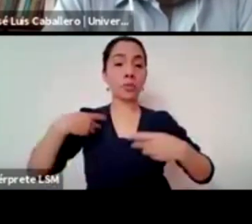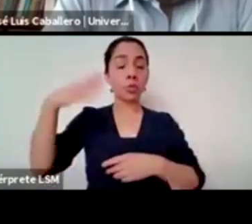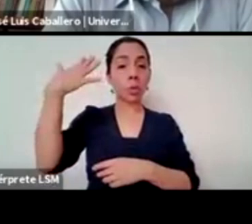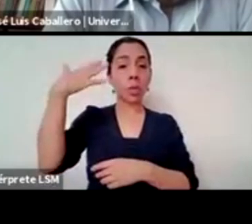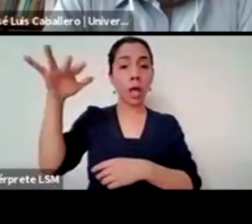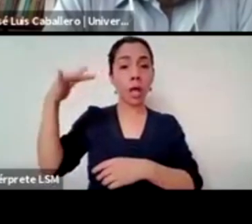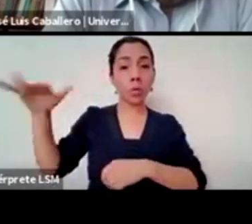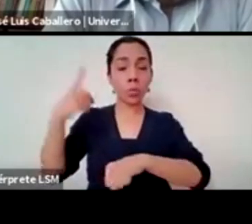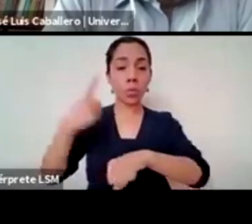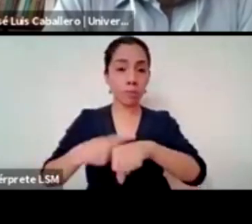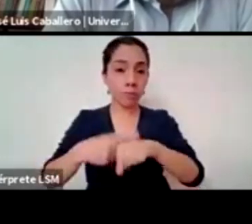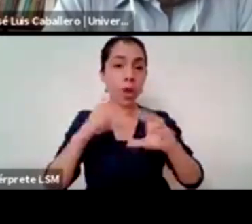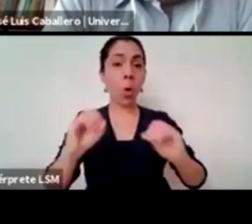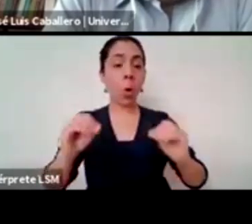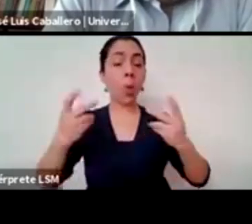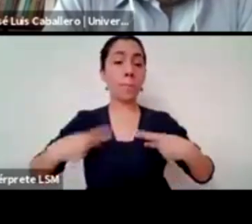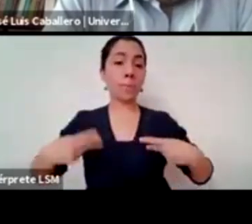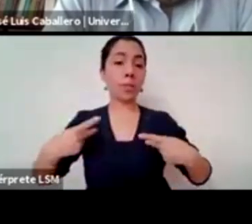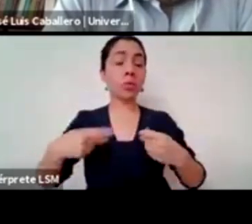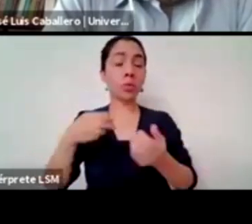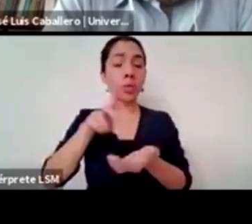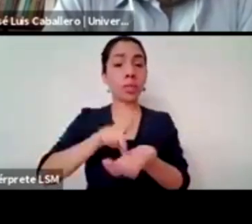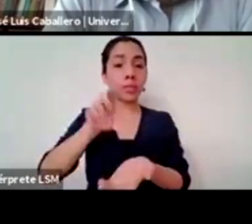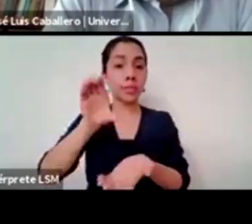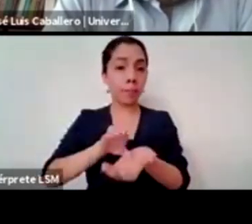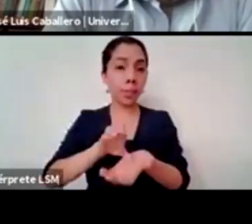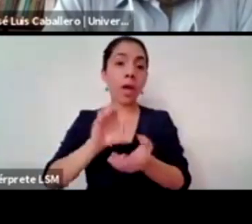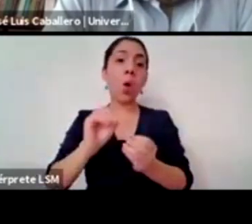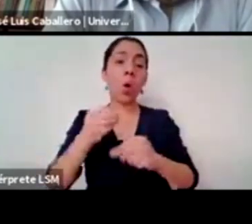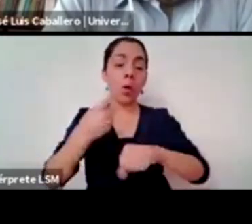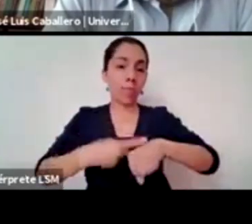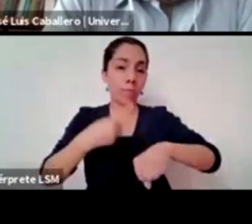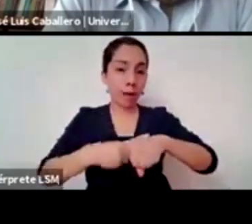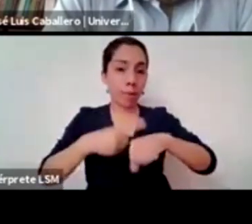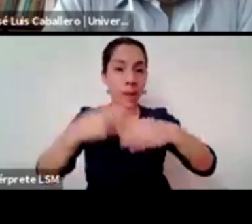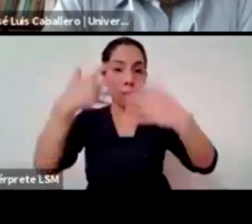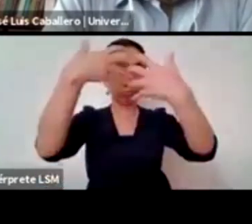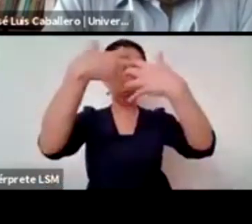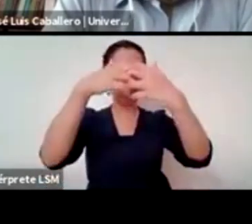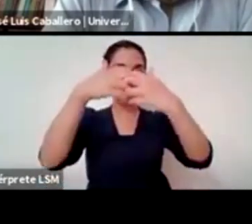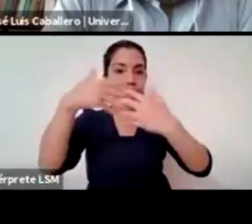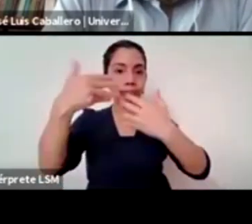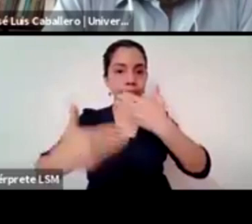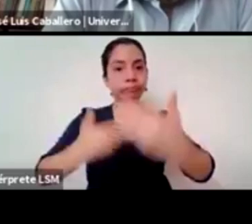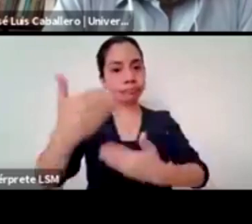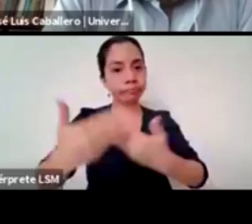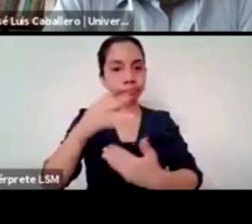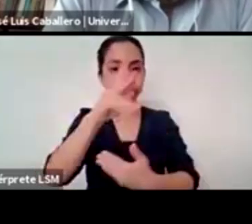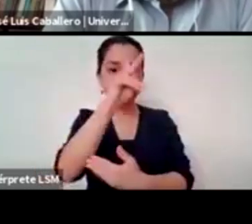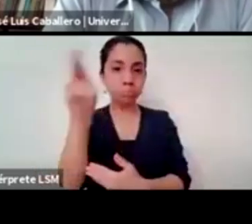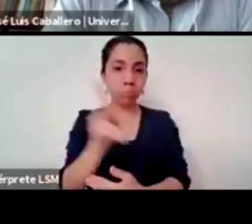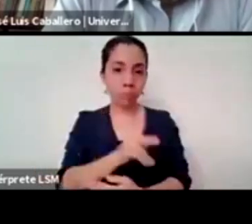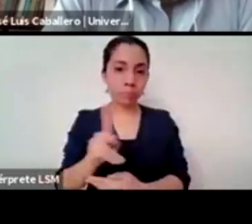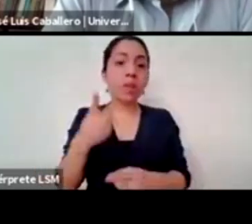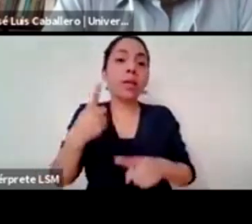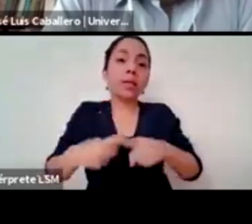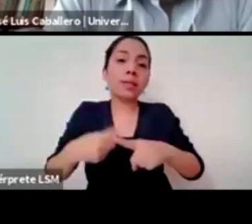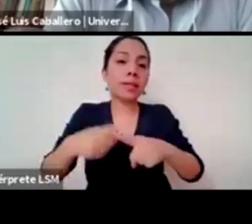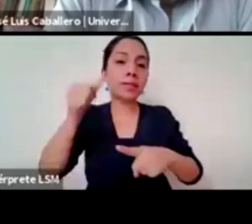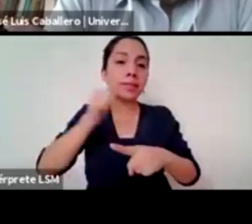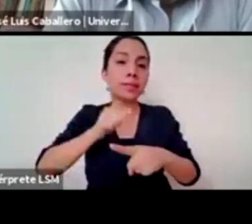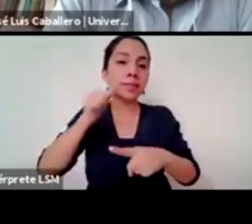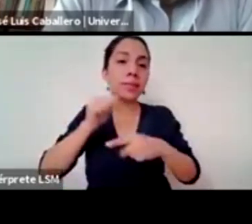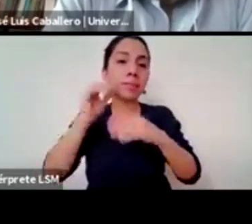discapacidad o alguna enfermedad degenerativa ¿no? ¿quiénes son las que se encargan de ello? pues las que se quedan en el espacio privado